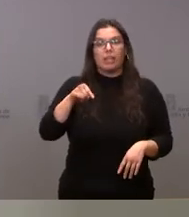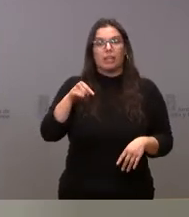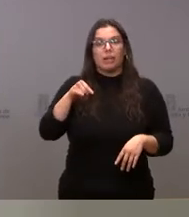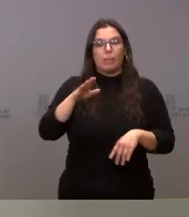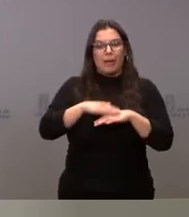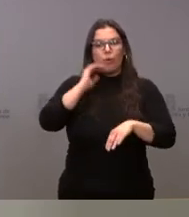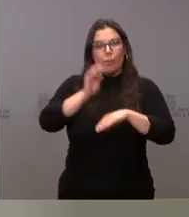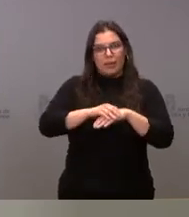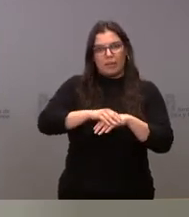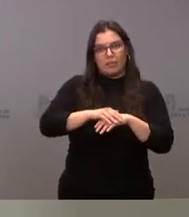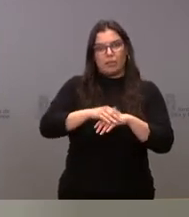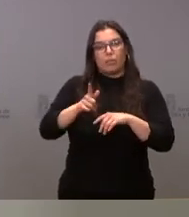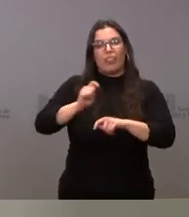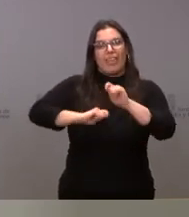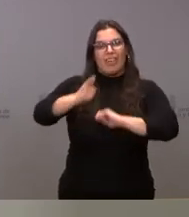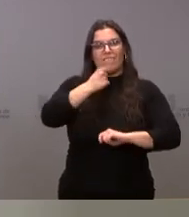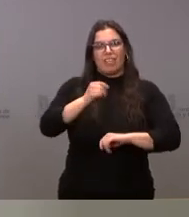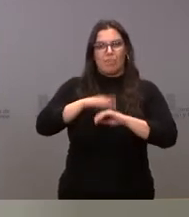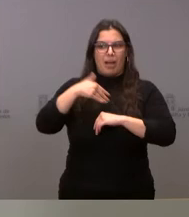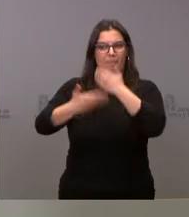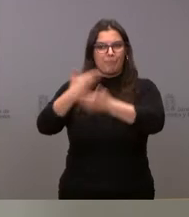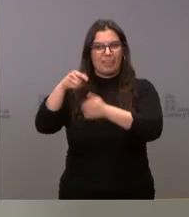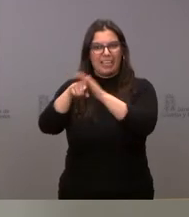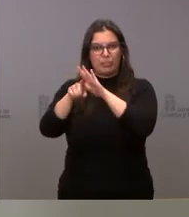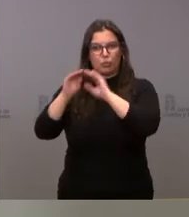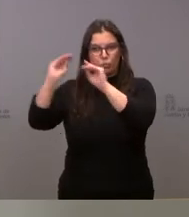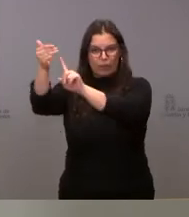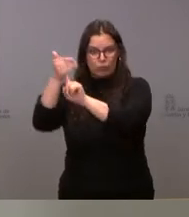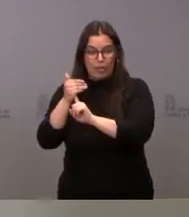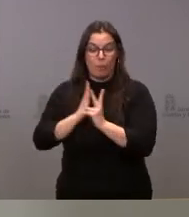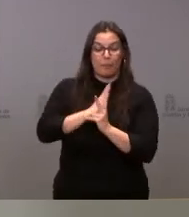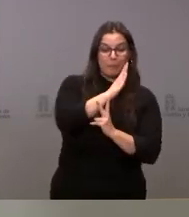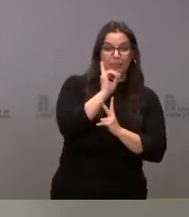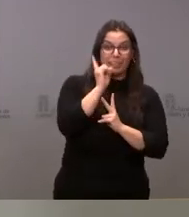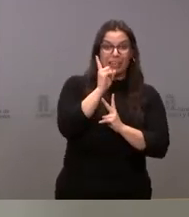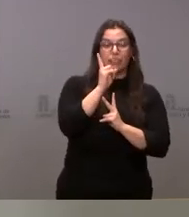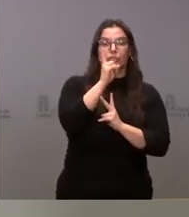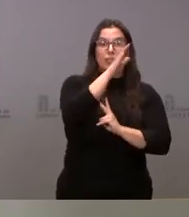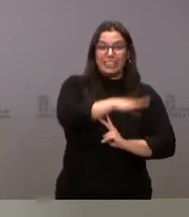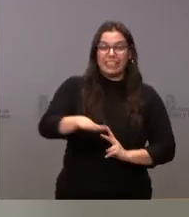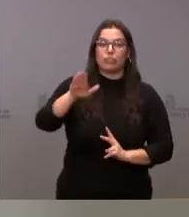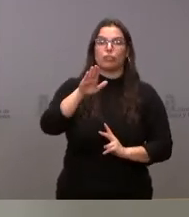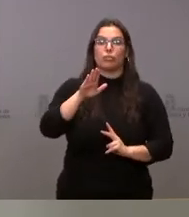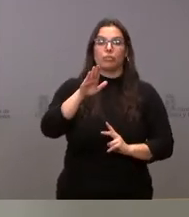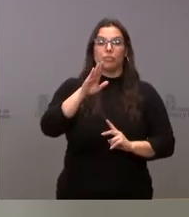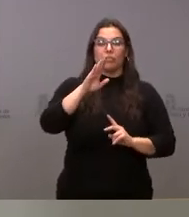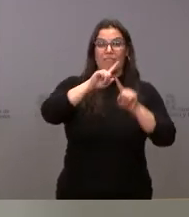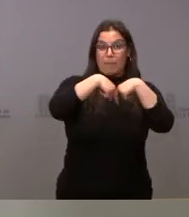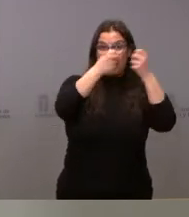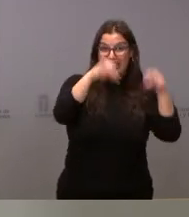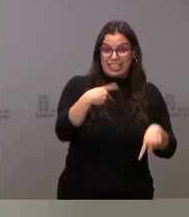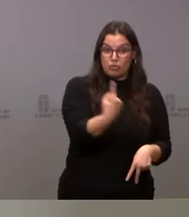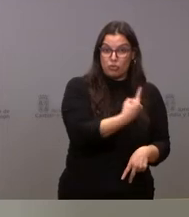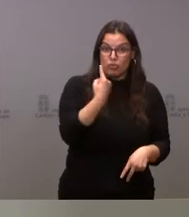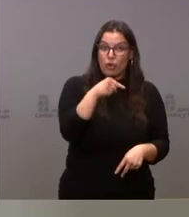de aplicación, lo cual facilitará todo el tema de tramitación de refugiados, pero puede haber caso de menores no acompañados, que en este